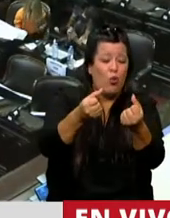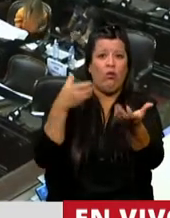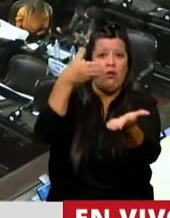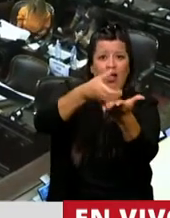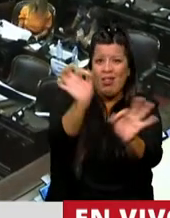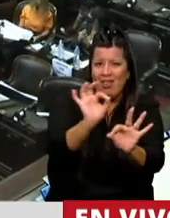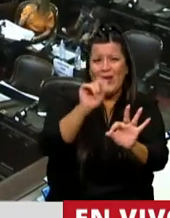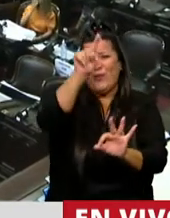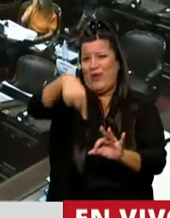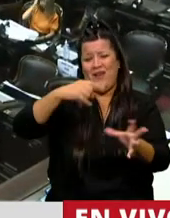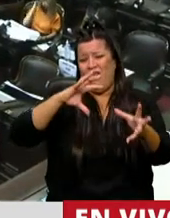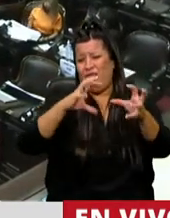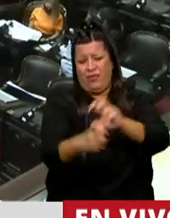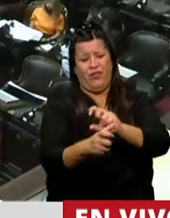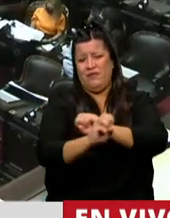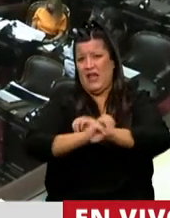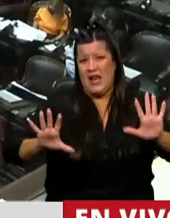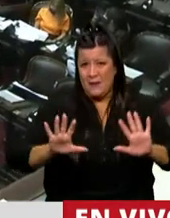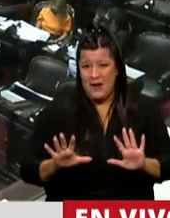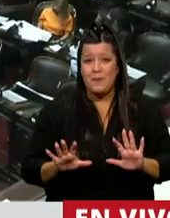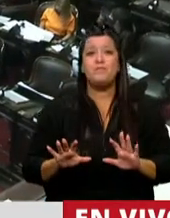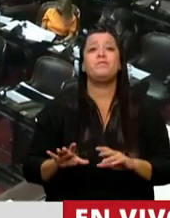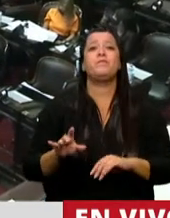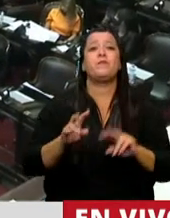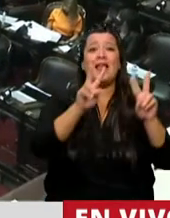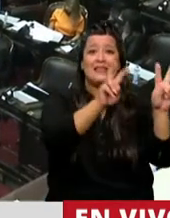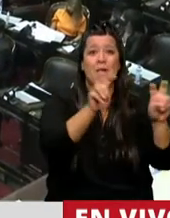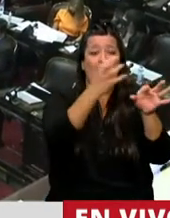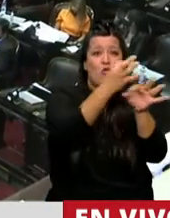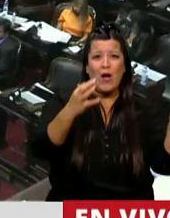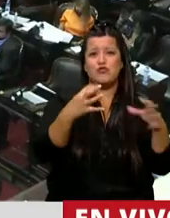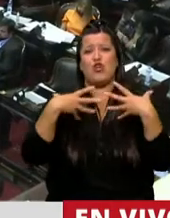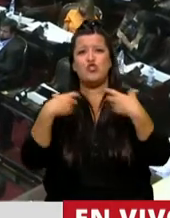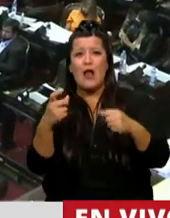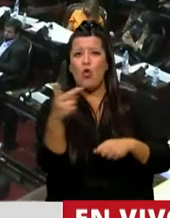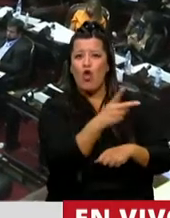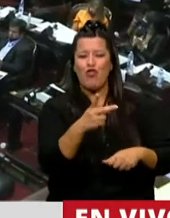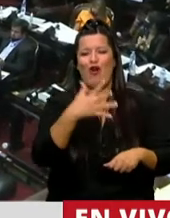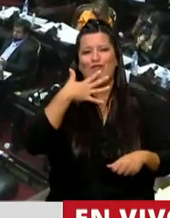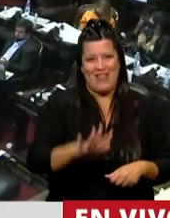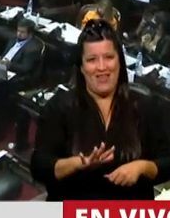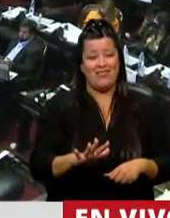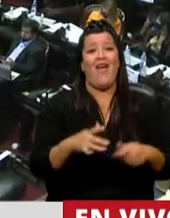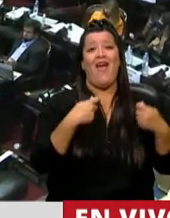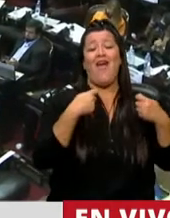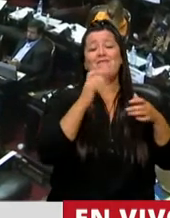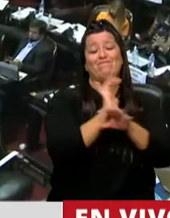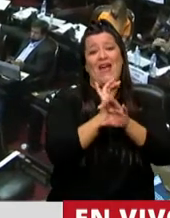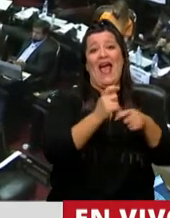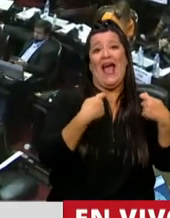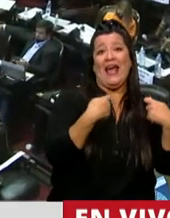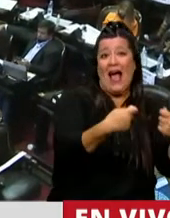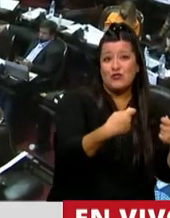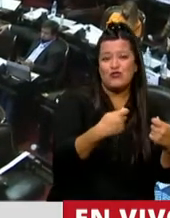Y principalmente en estos dos temas, permitió que la sociedad comprenda de una vez y para siempre que una cosa es un gasto y otra cosa es